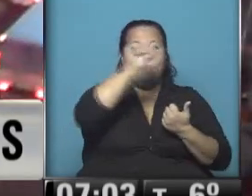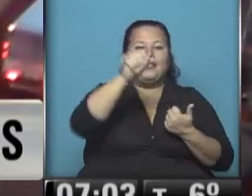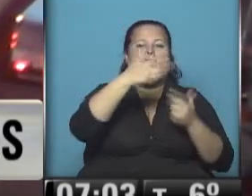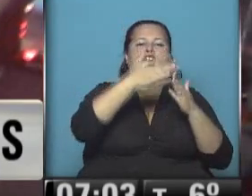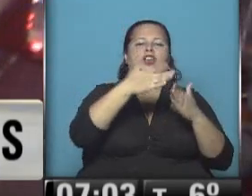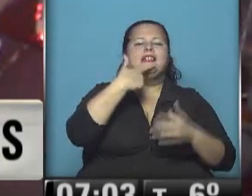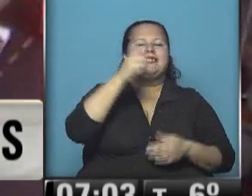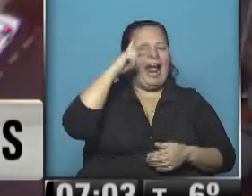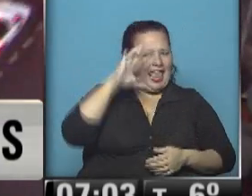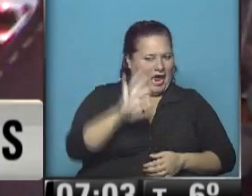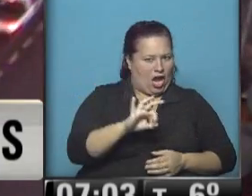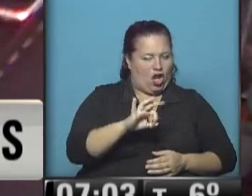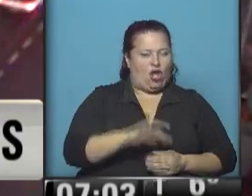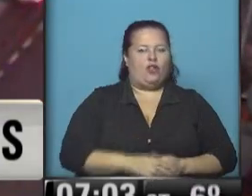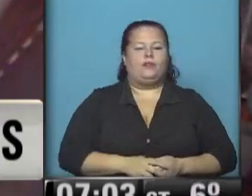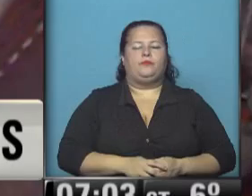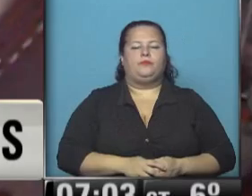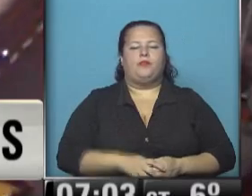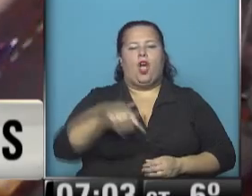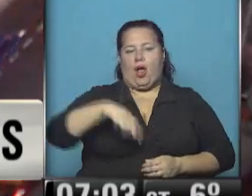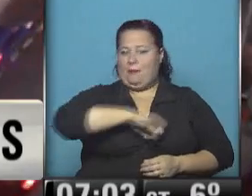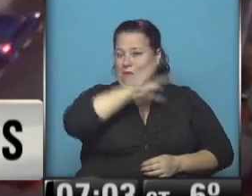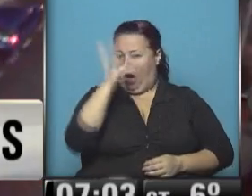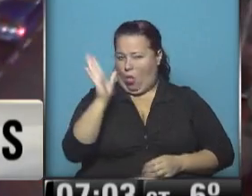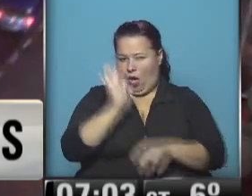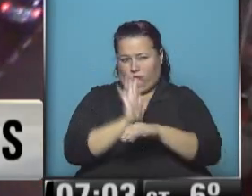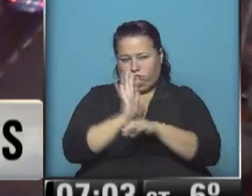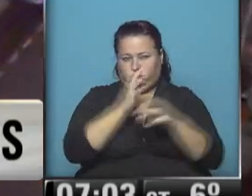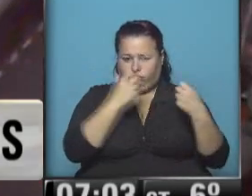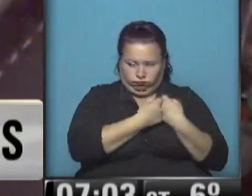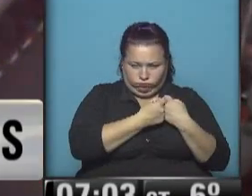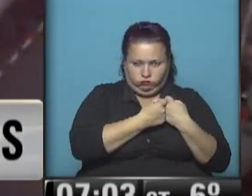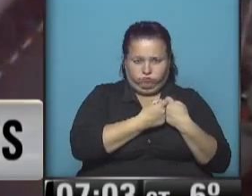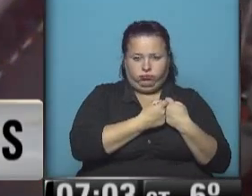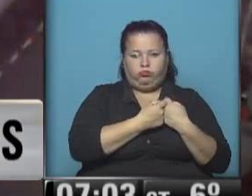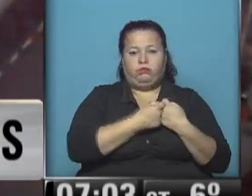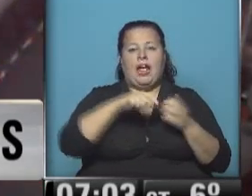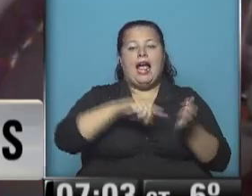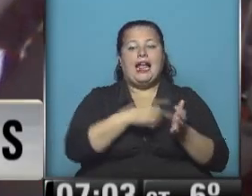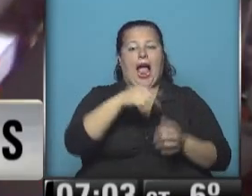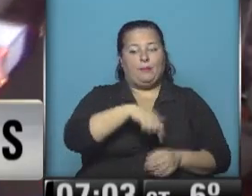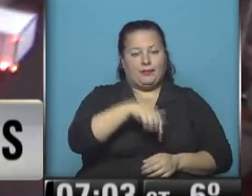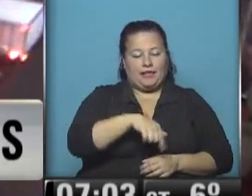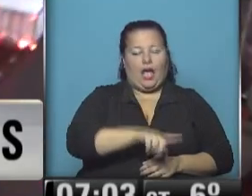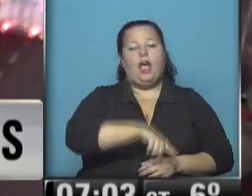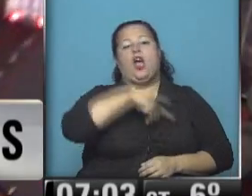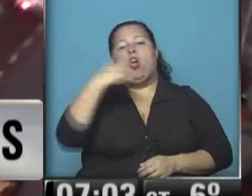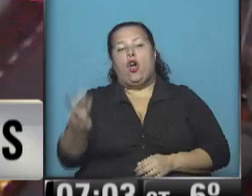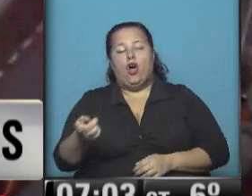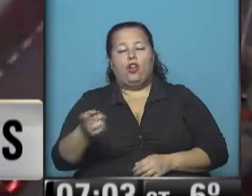Salguero, en la madrugada prácticamente de la capital federal. Y